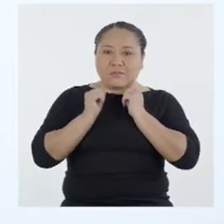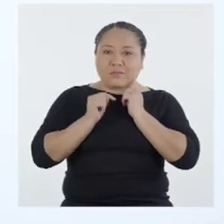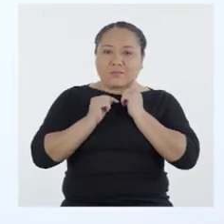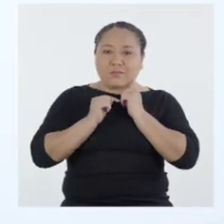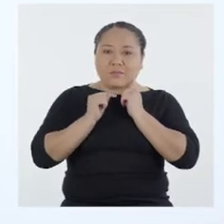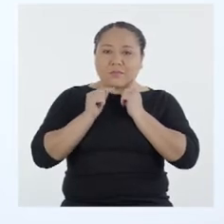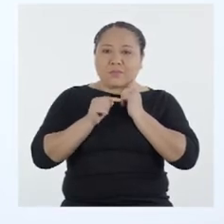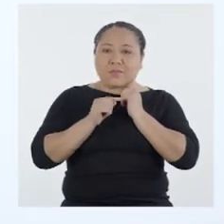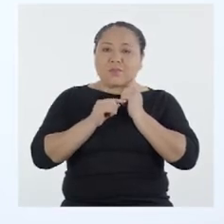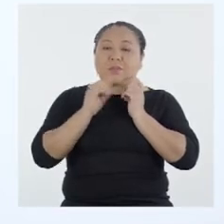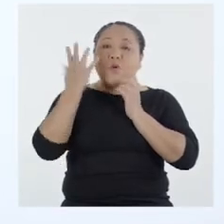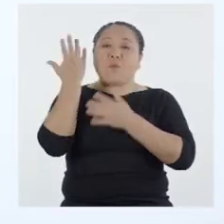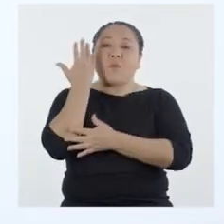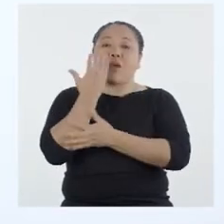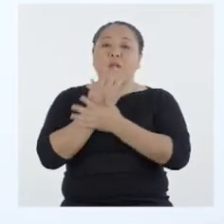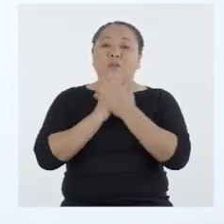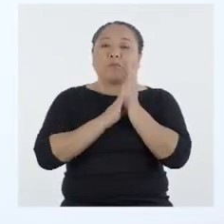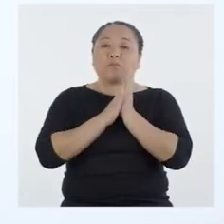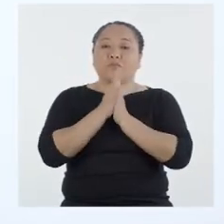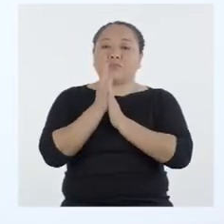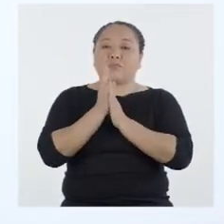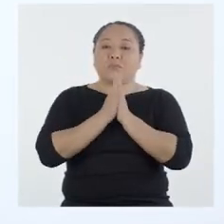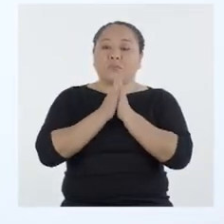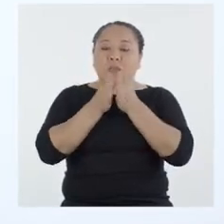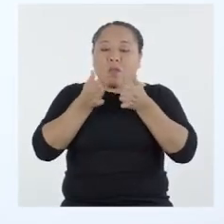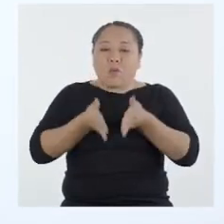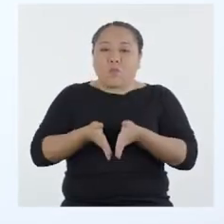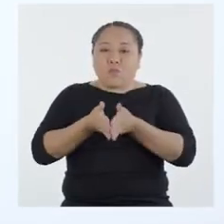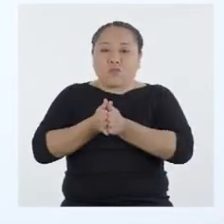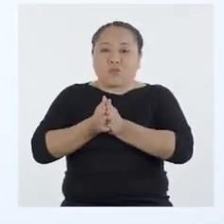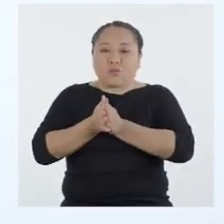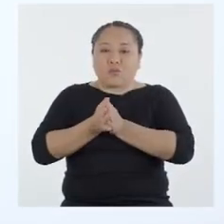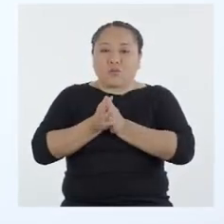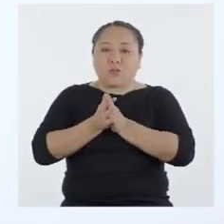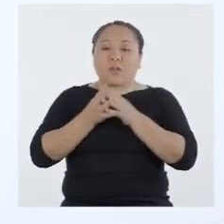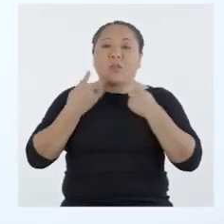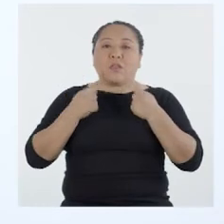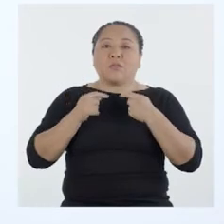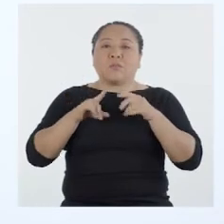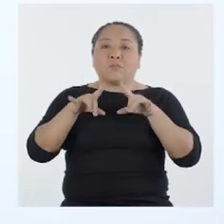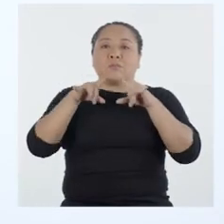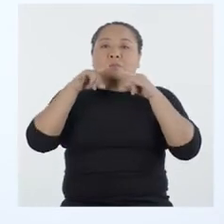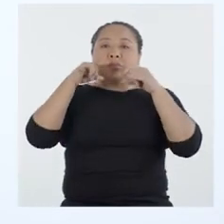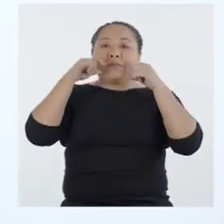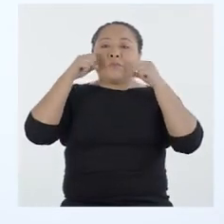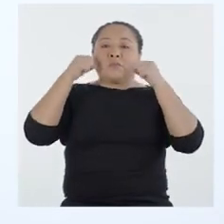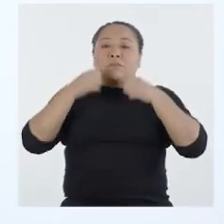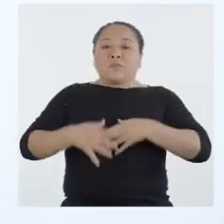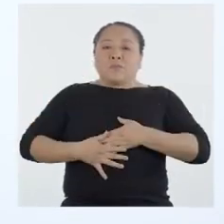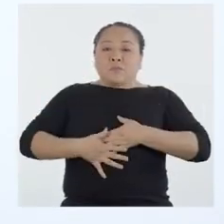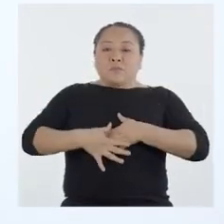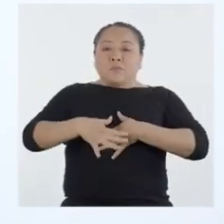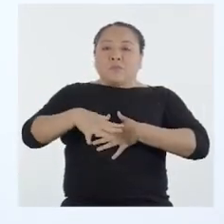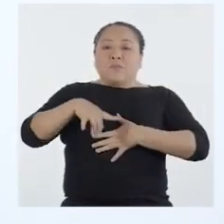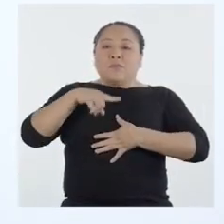Eso es. En esta ocasión, nuestros brazos van a ir en los músculos. Tratamos de llenar el aire con nuestro abdomen.